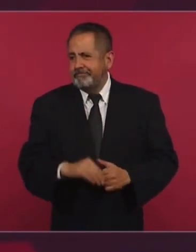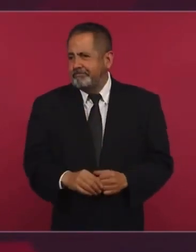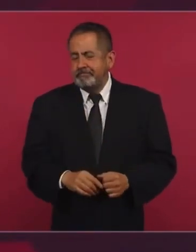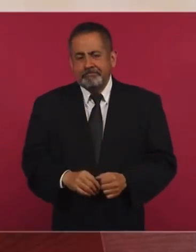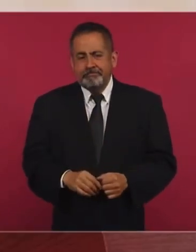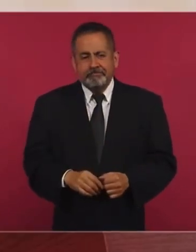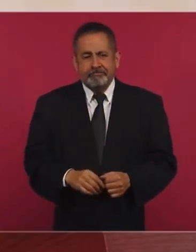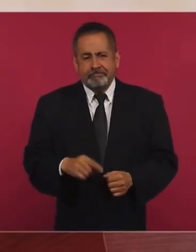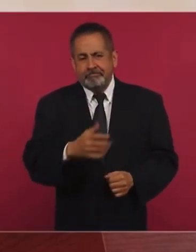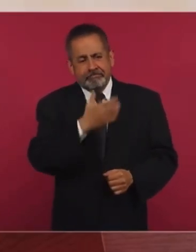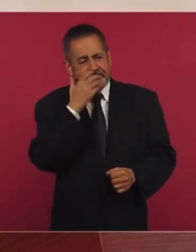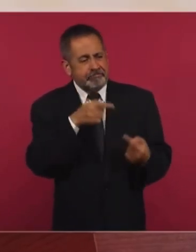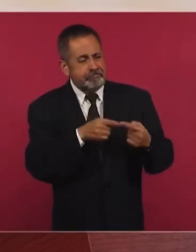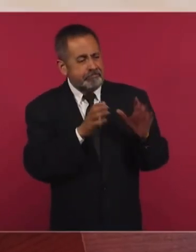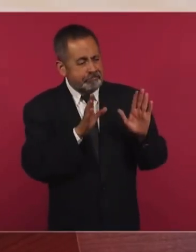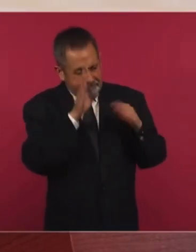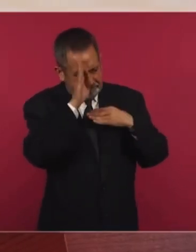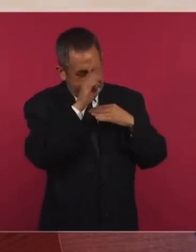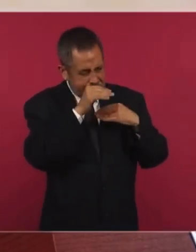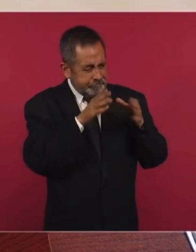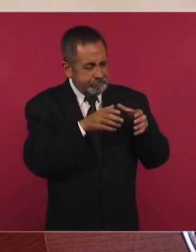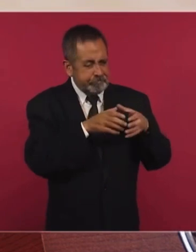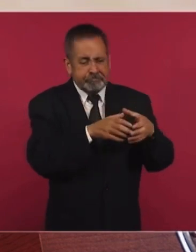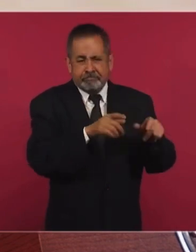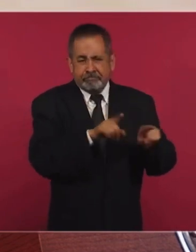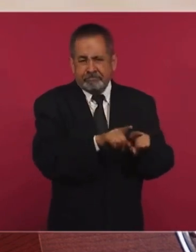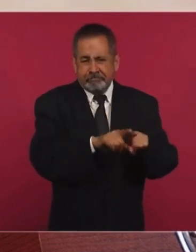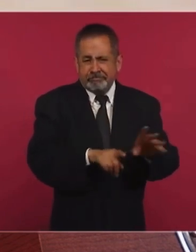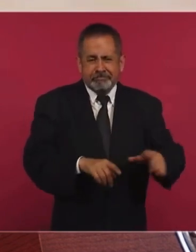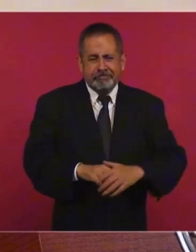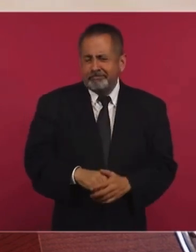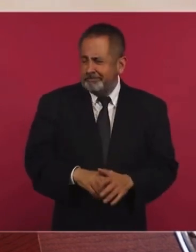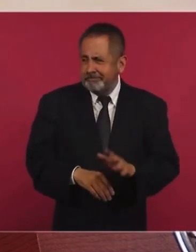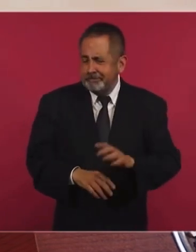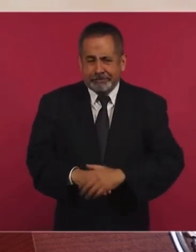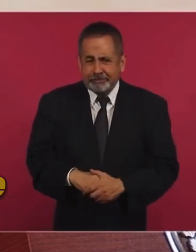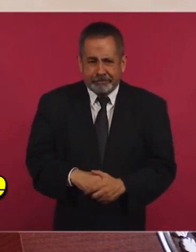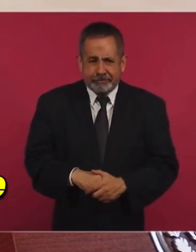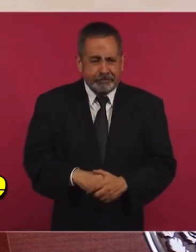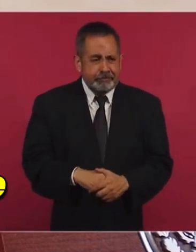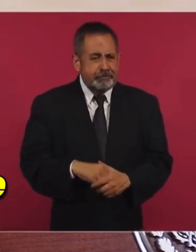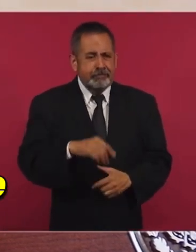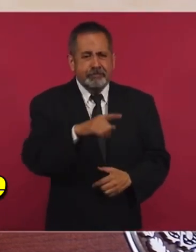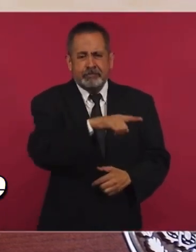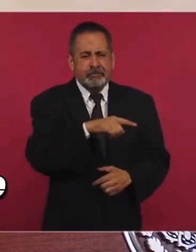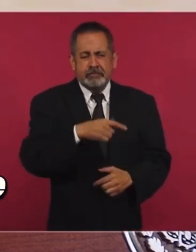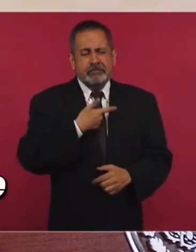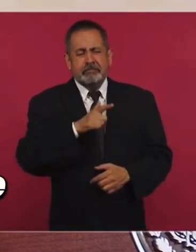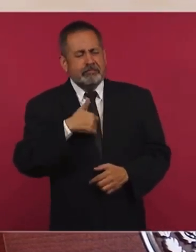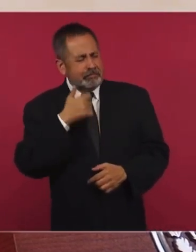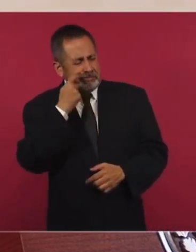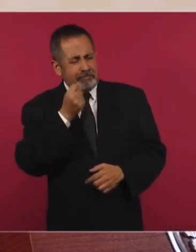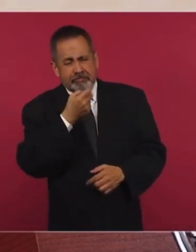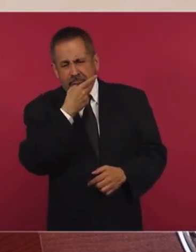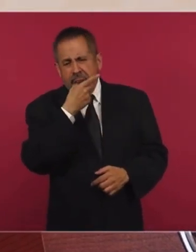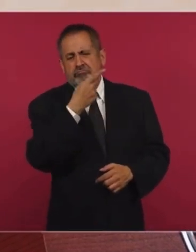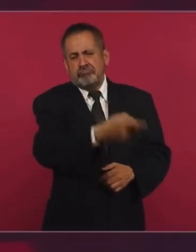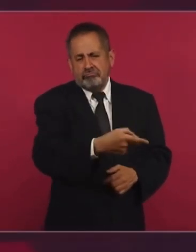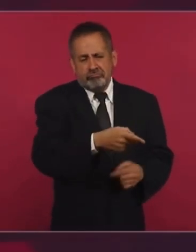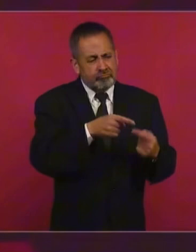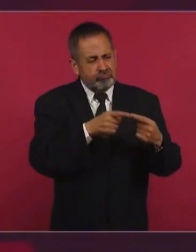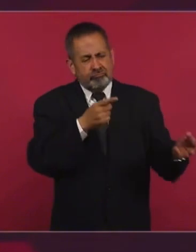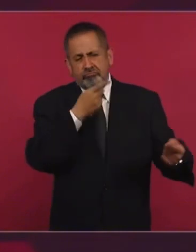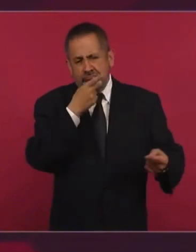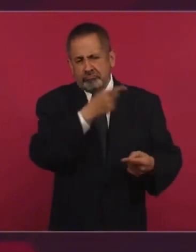muy conservadores. No le hace que no les guste a nuestros